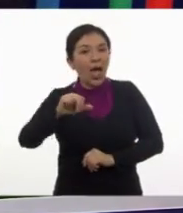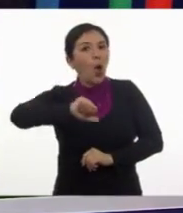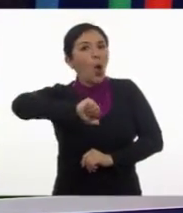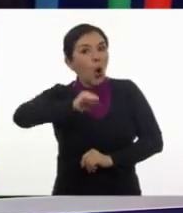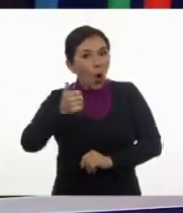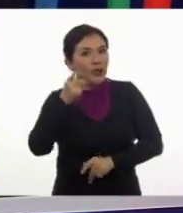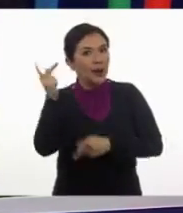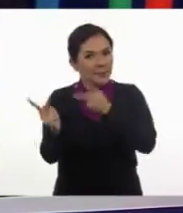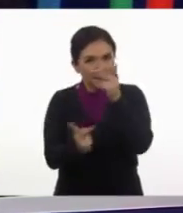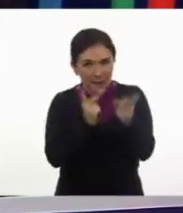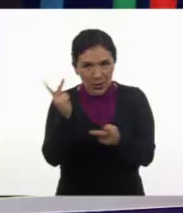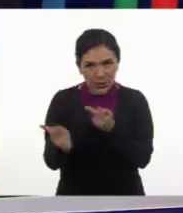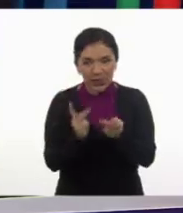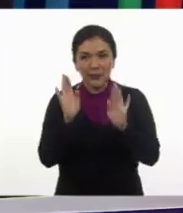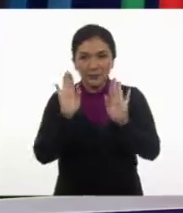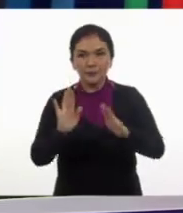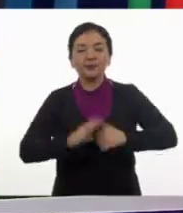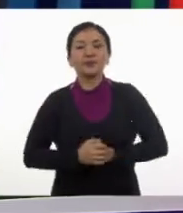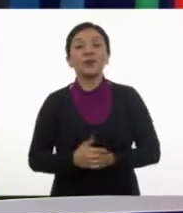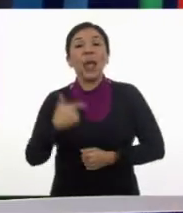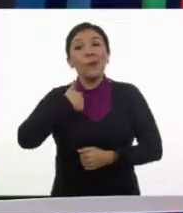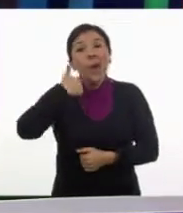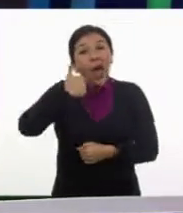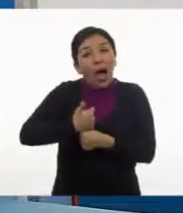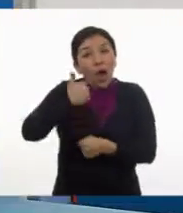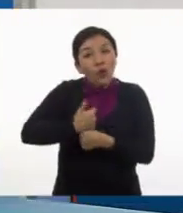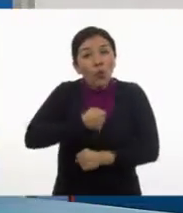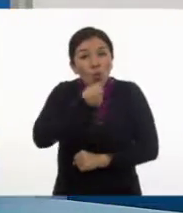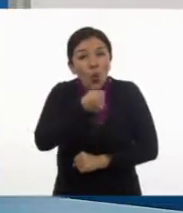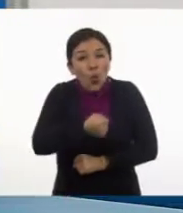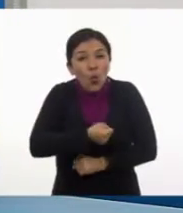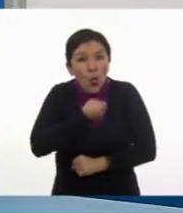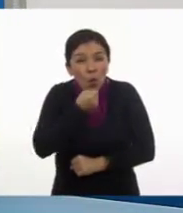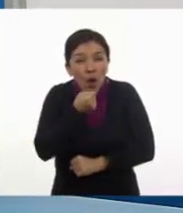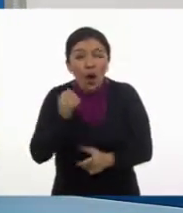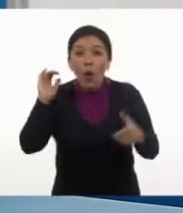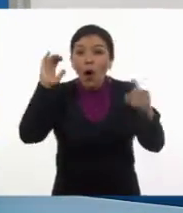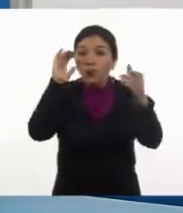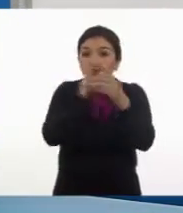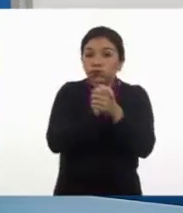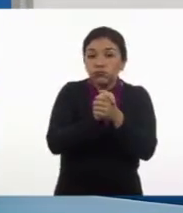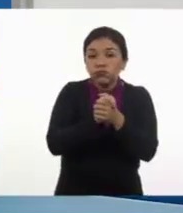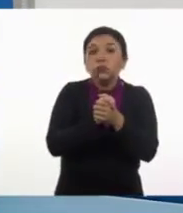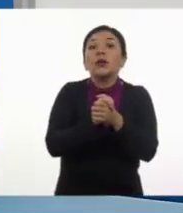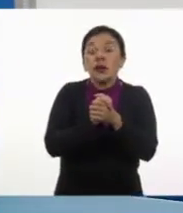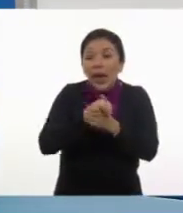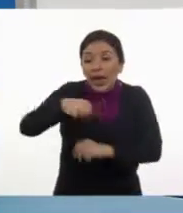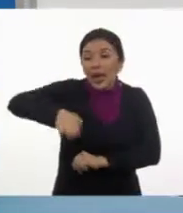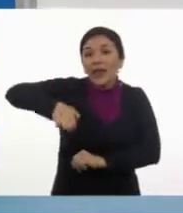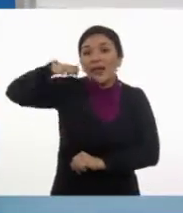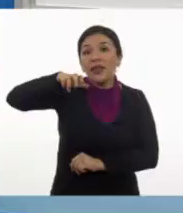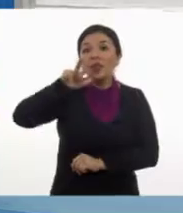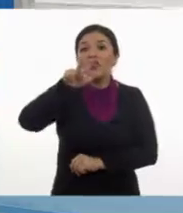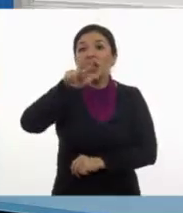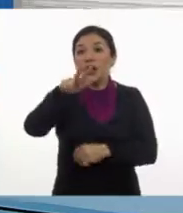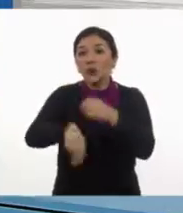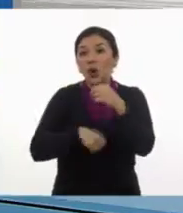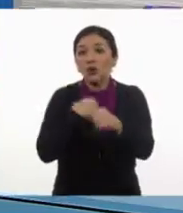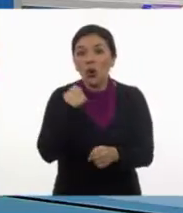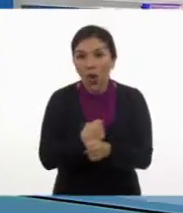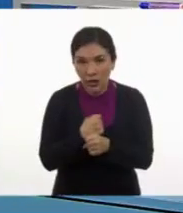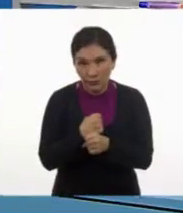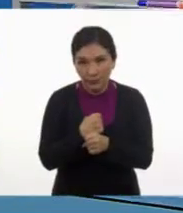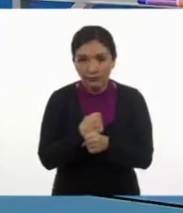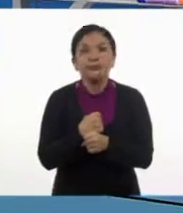siguiente cuestionamiento. Mi abuelito se casó al cumplir dieciocho